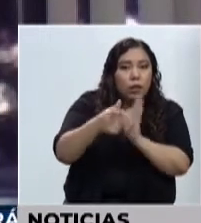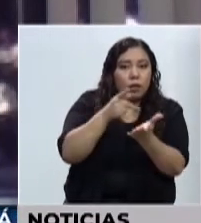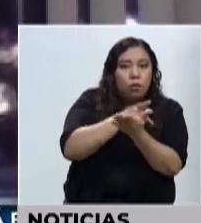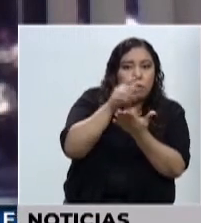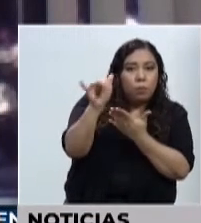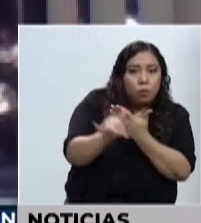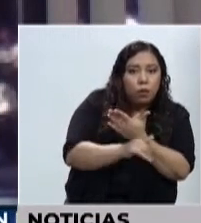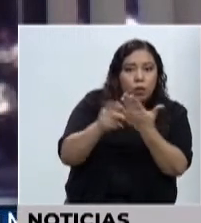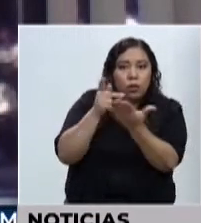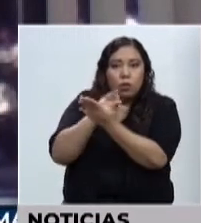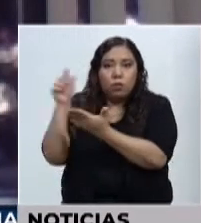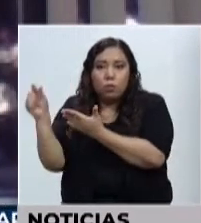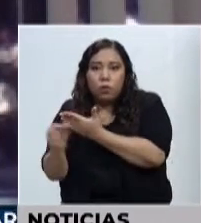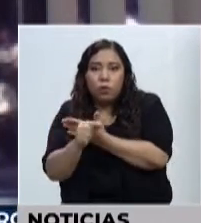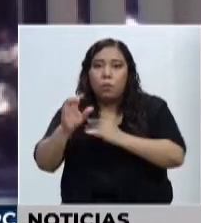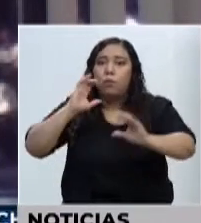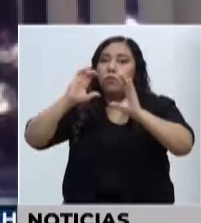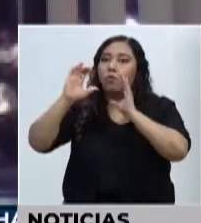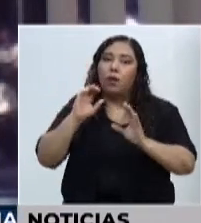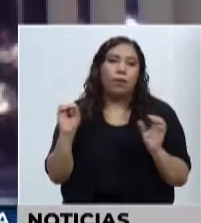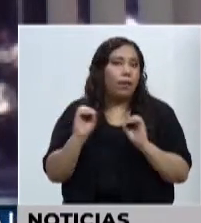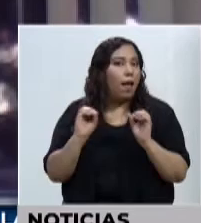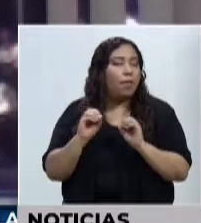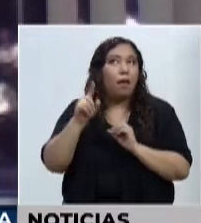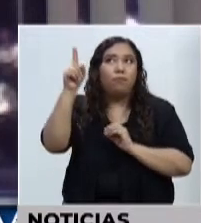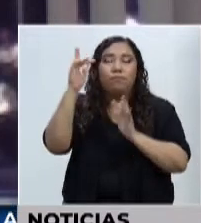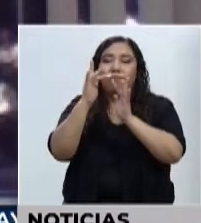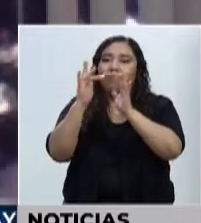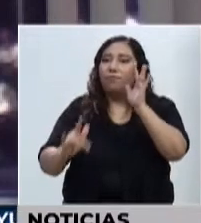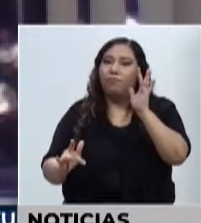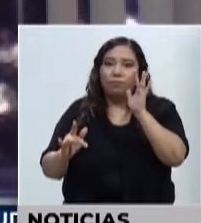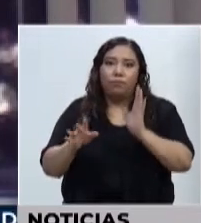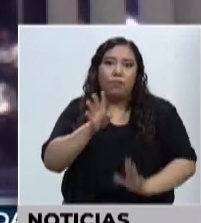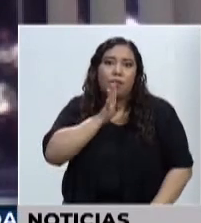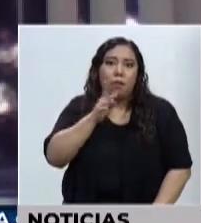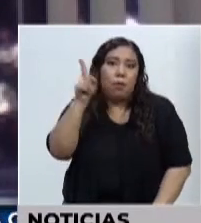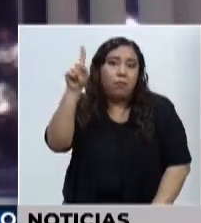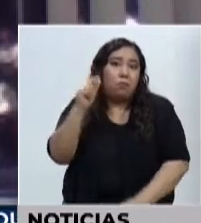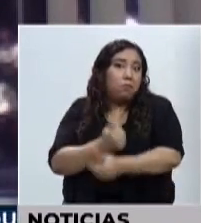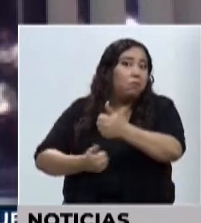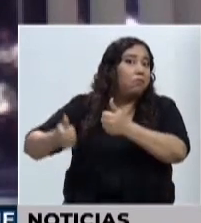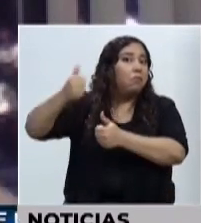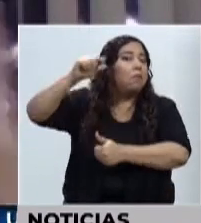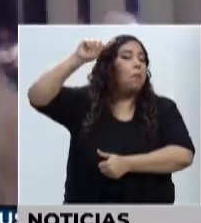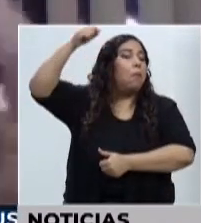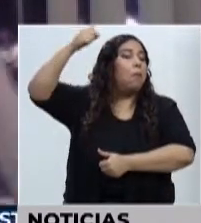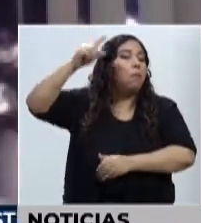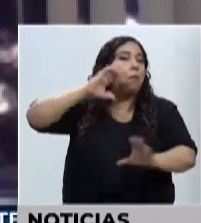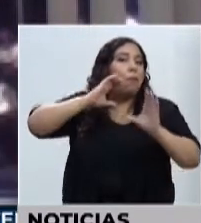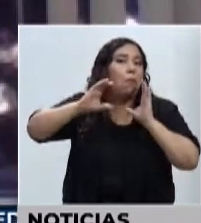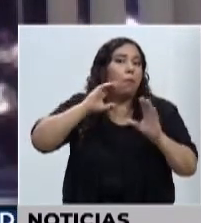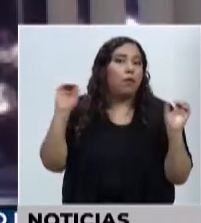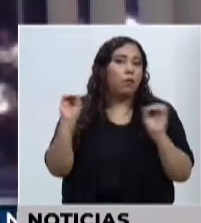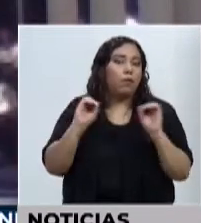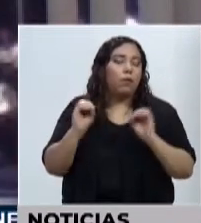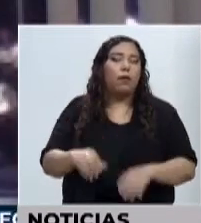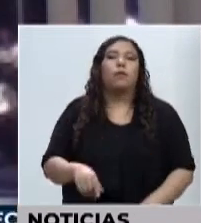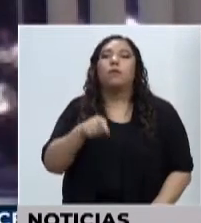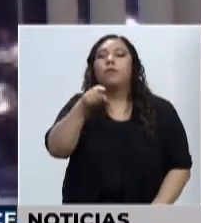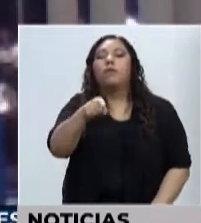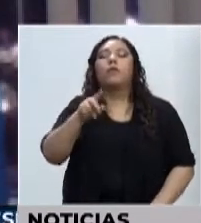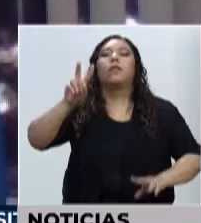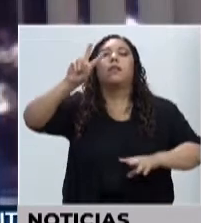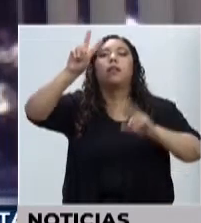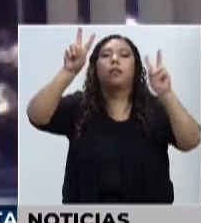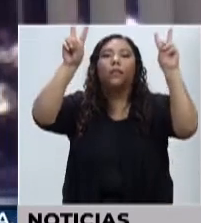comunicación. Y la idea es que si hay un curso de un tema, también hay un seminario del mismo tema